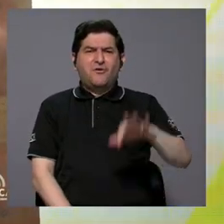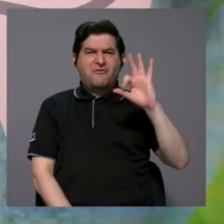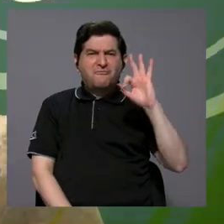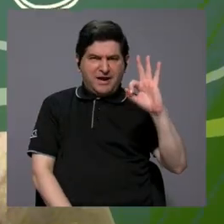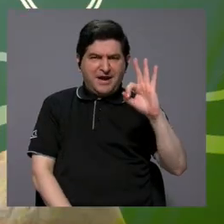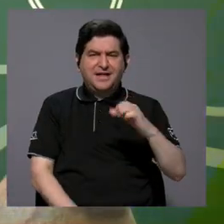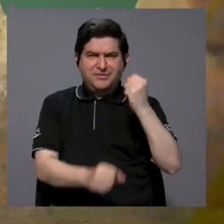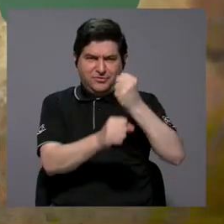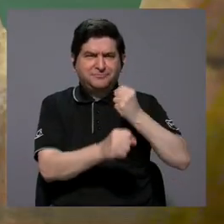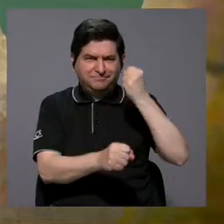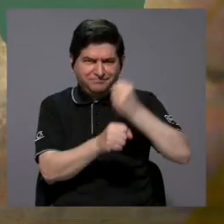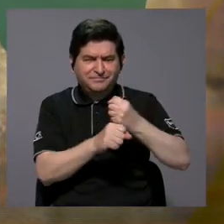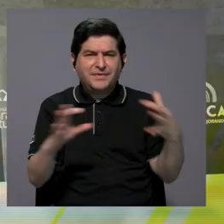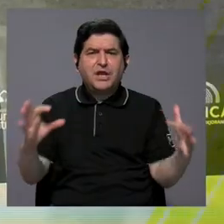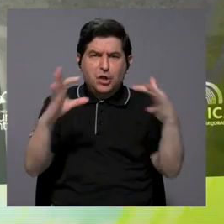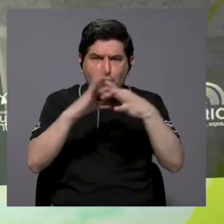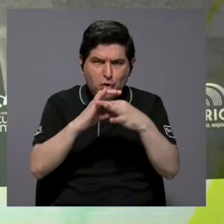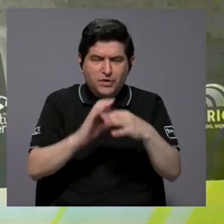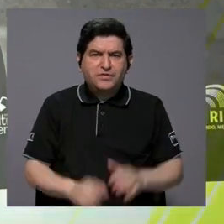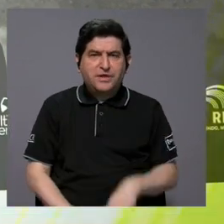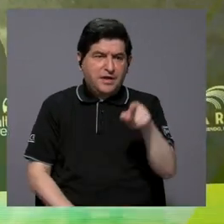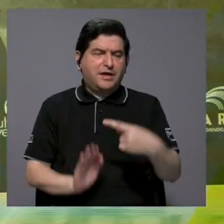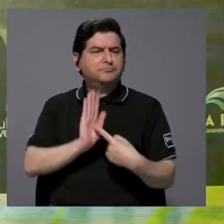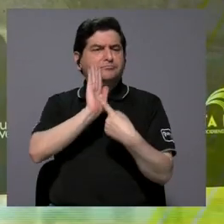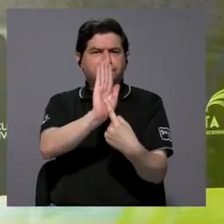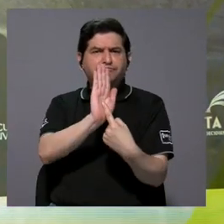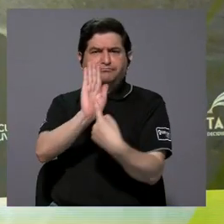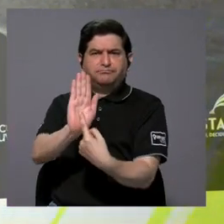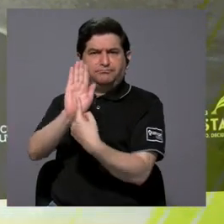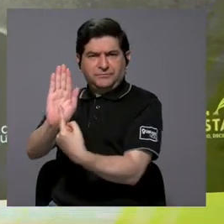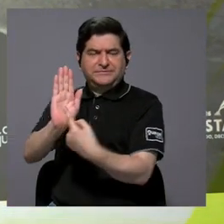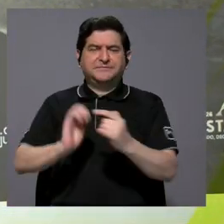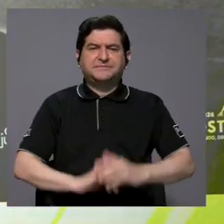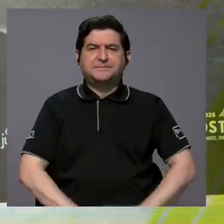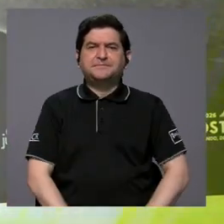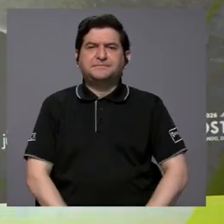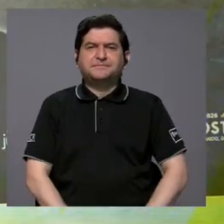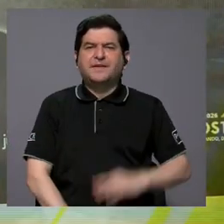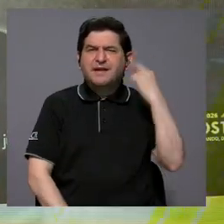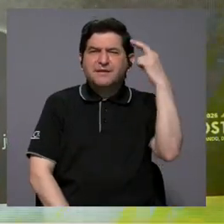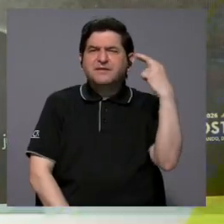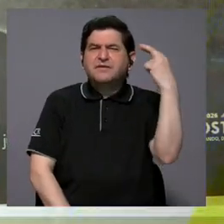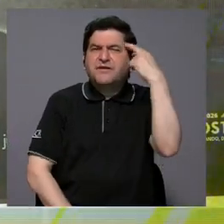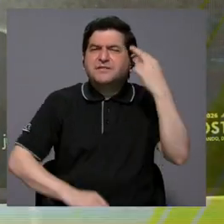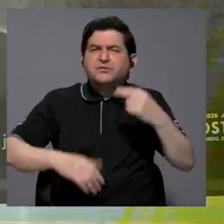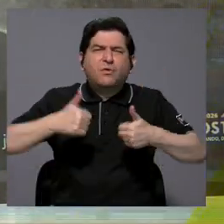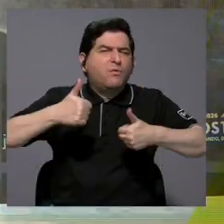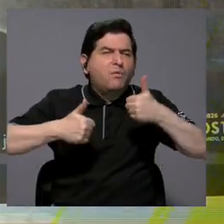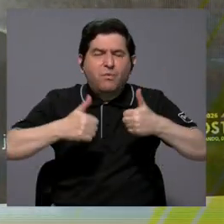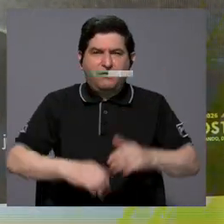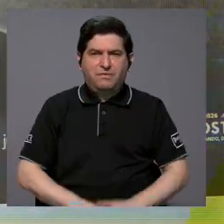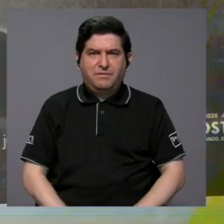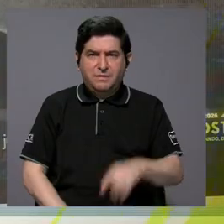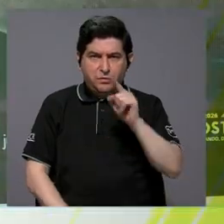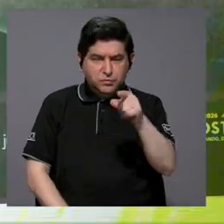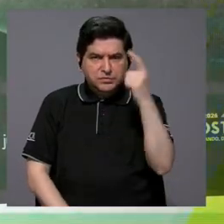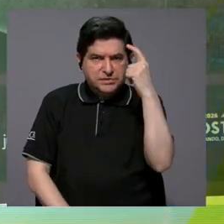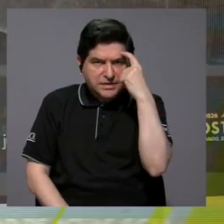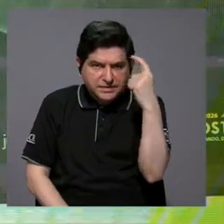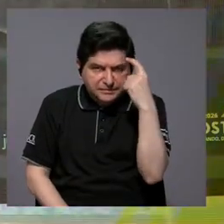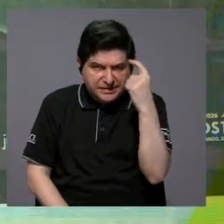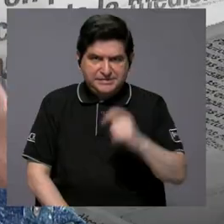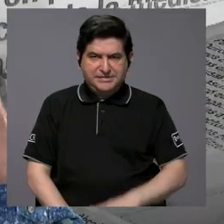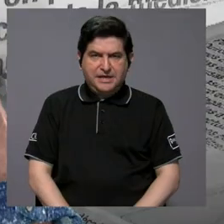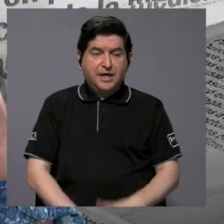trabaja y coordina esa exposición. ¿Por qué razón pensaron ustedes